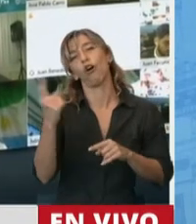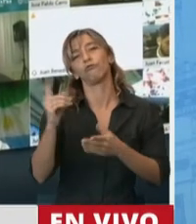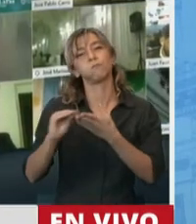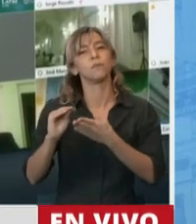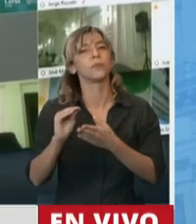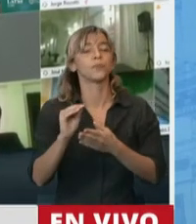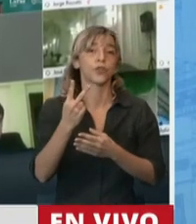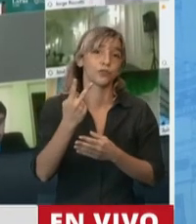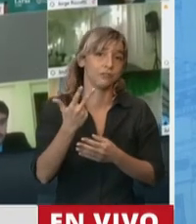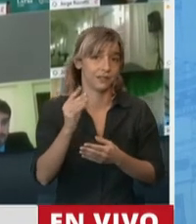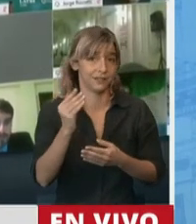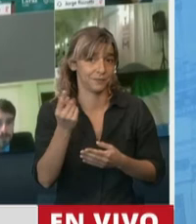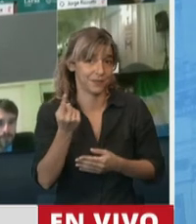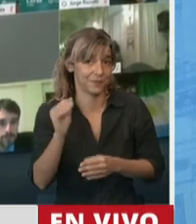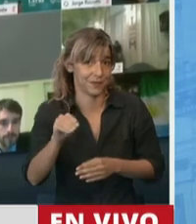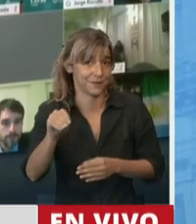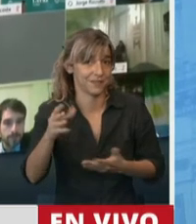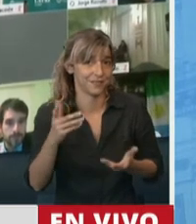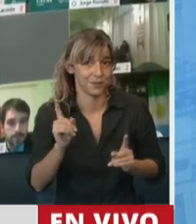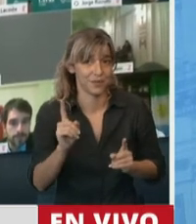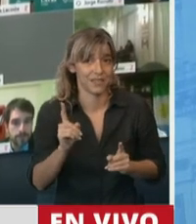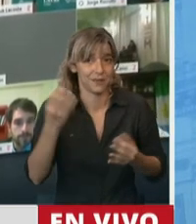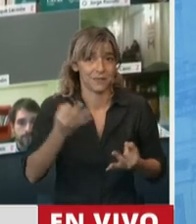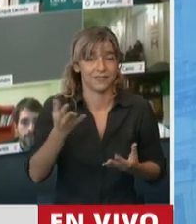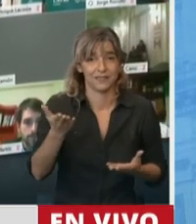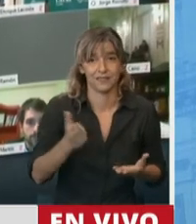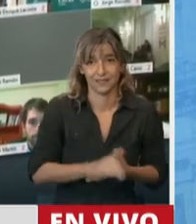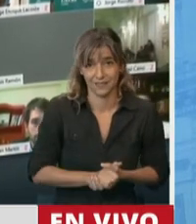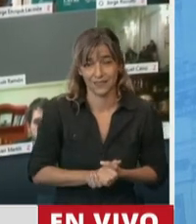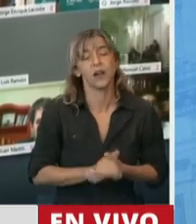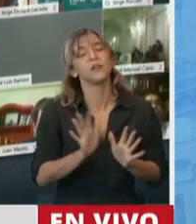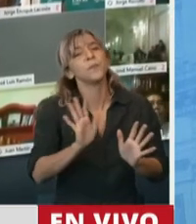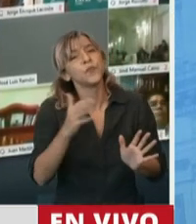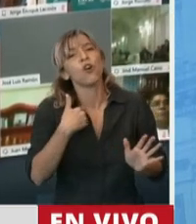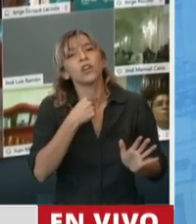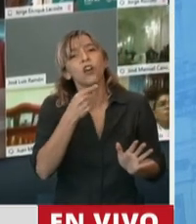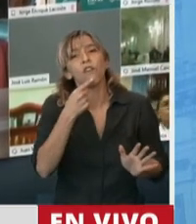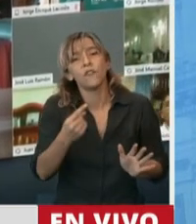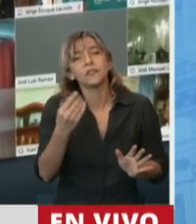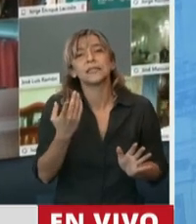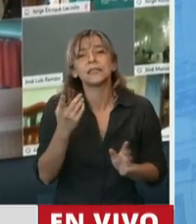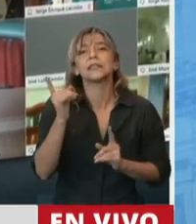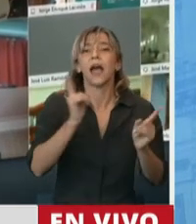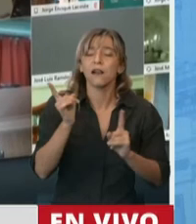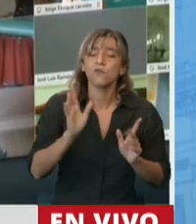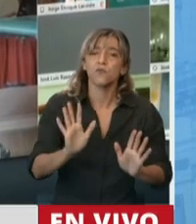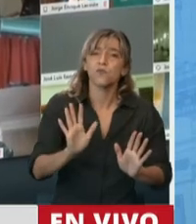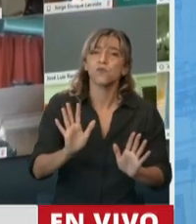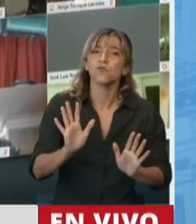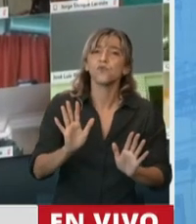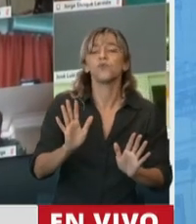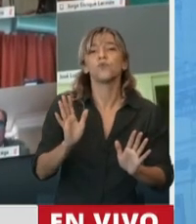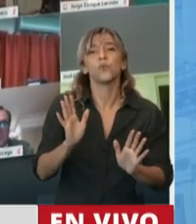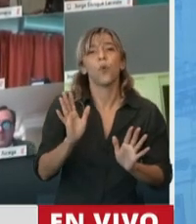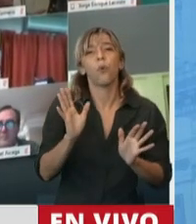más, diputado, no crea que haga alguna excepción con usted. Bueno, y que hay delgadas líneas entre el trabajador, entre el